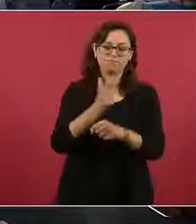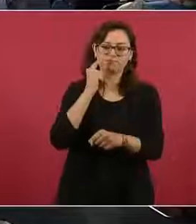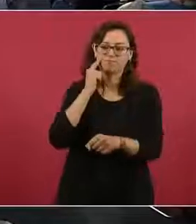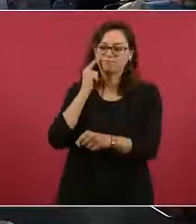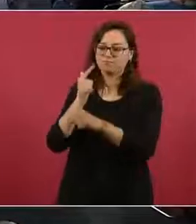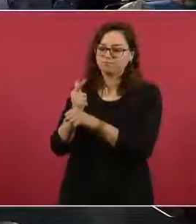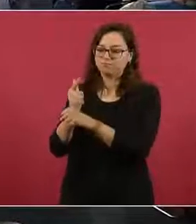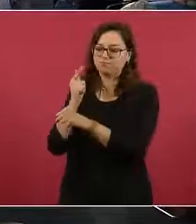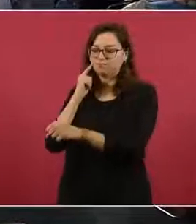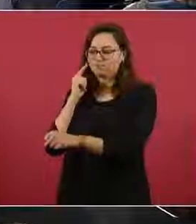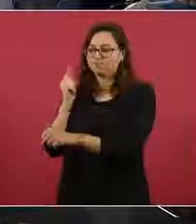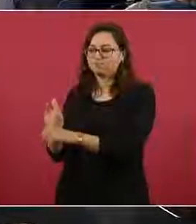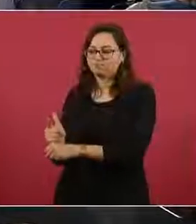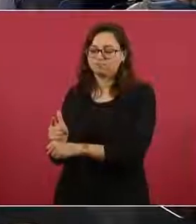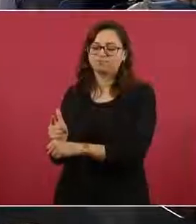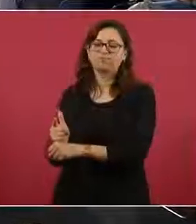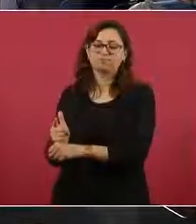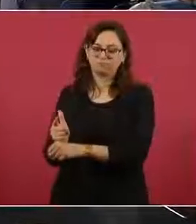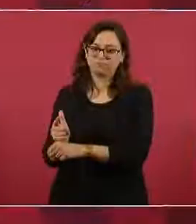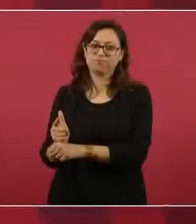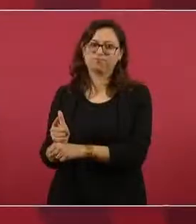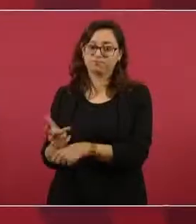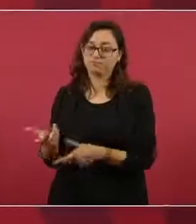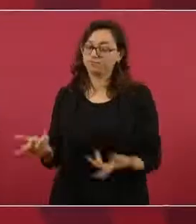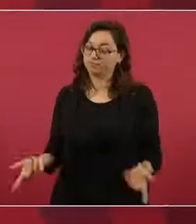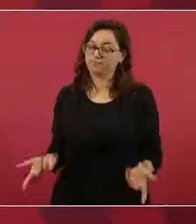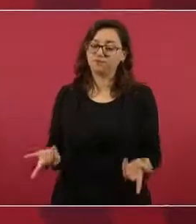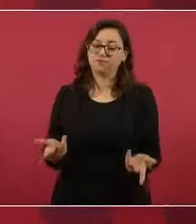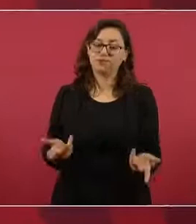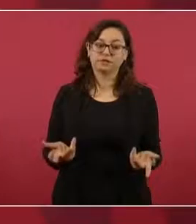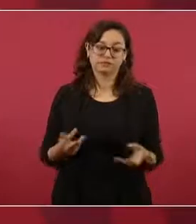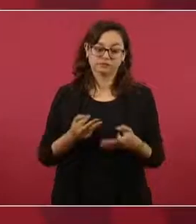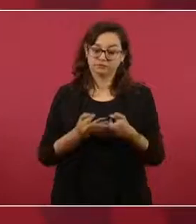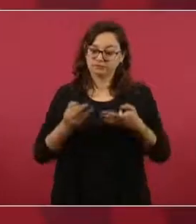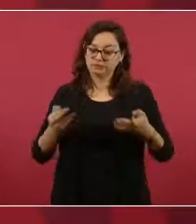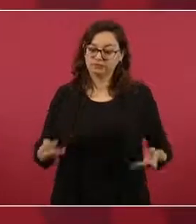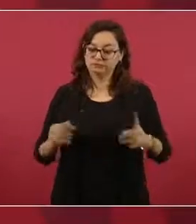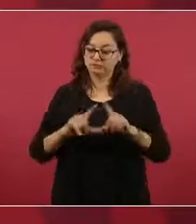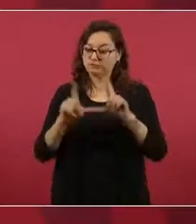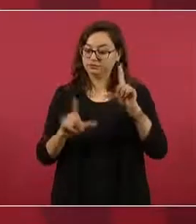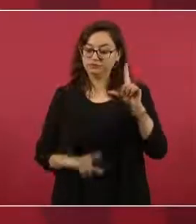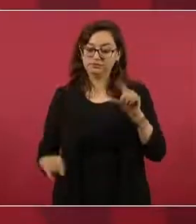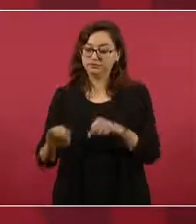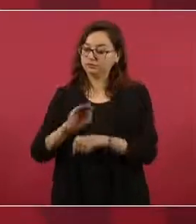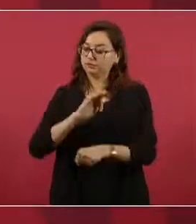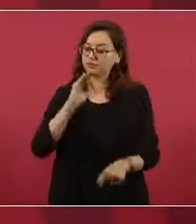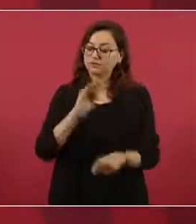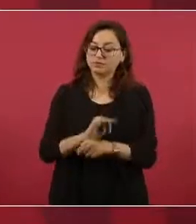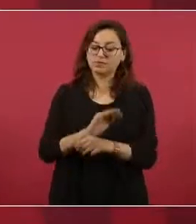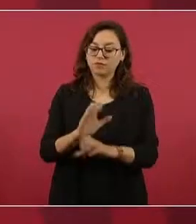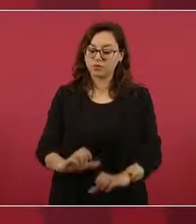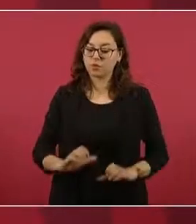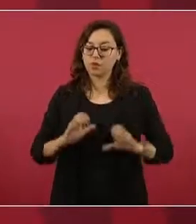los bienes y hemos recuperado bastante,